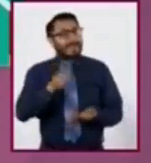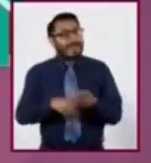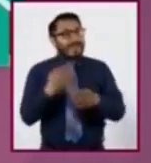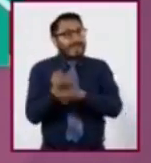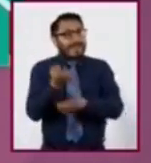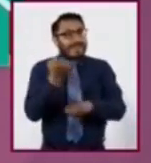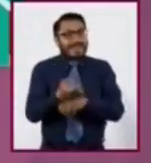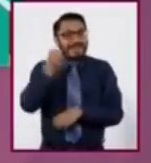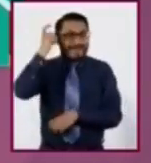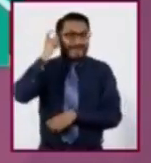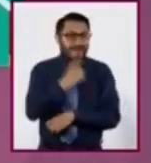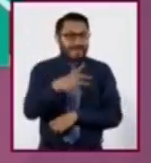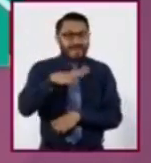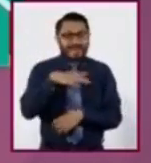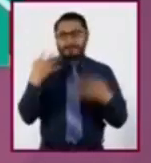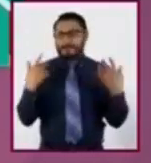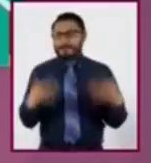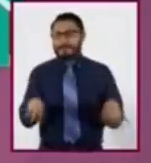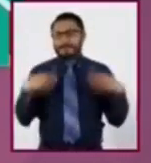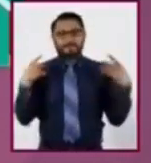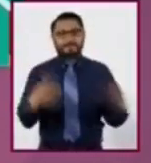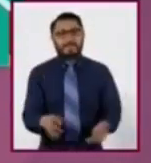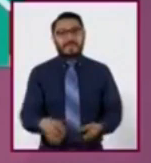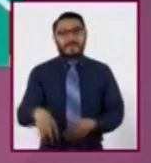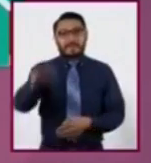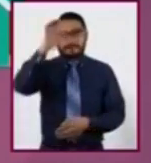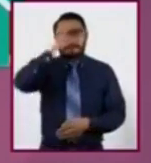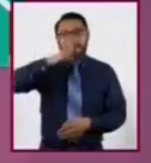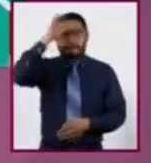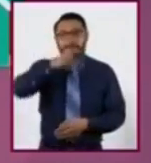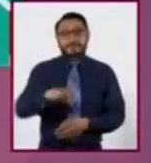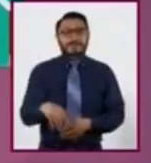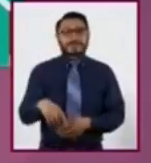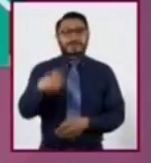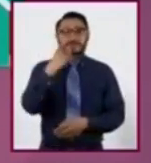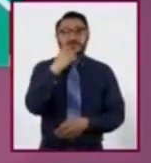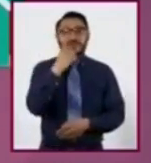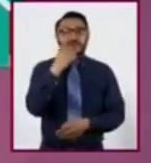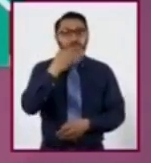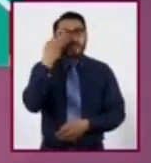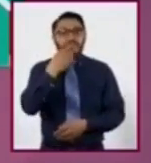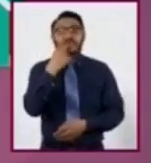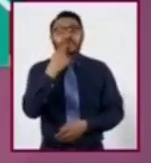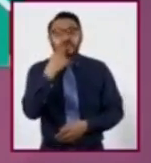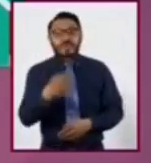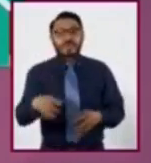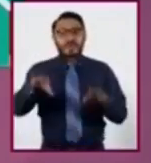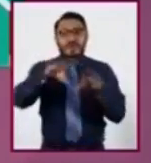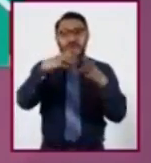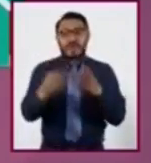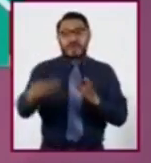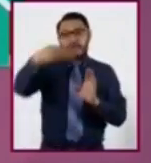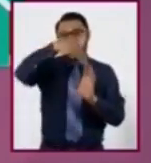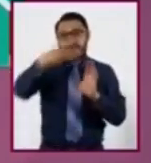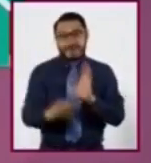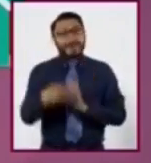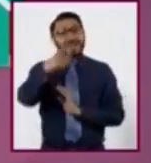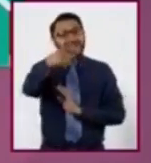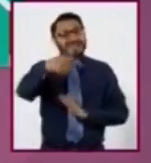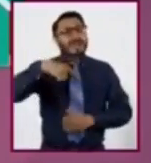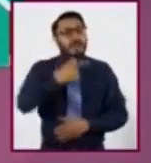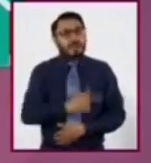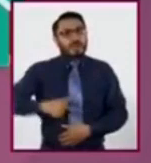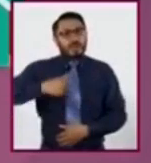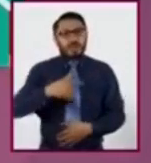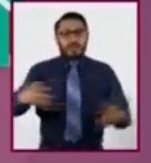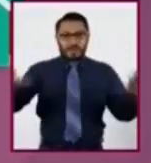produzcan de forma abundante mango, jamaica y melón. Si les gustan el calor y la lluvia, pueden